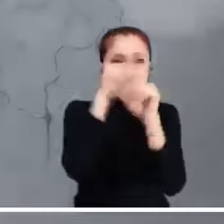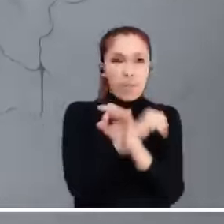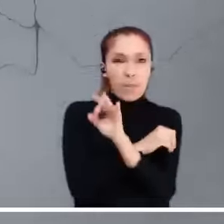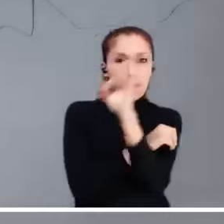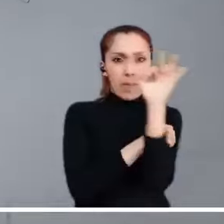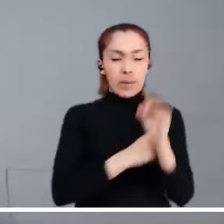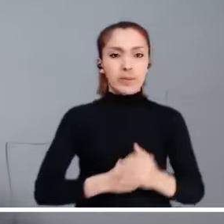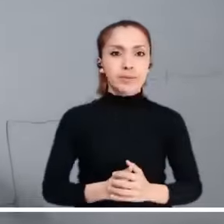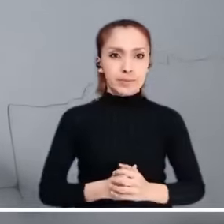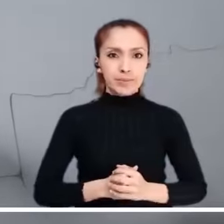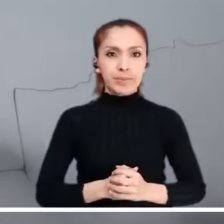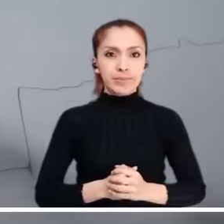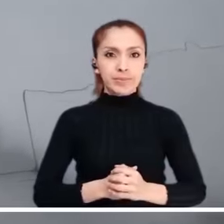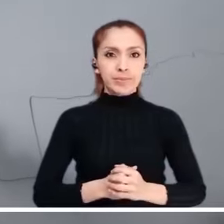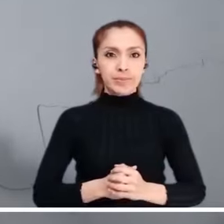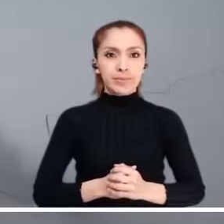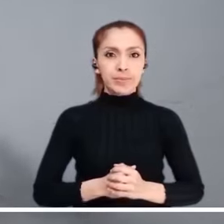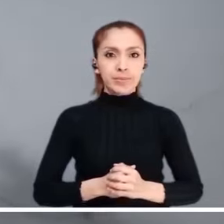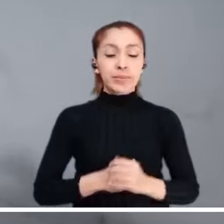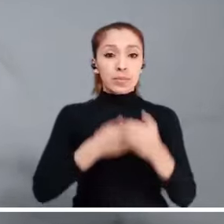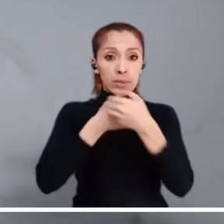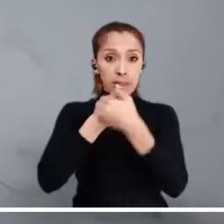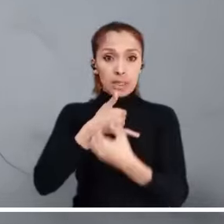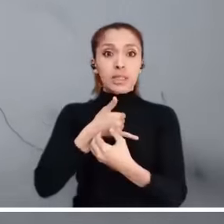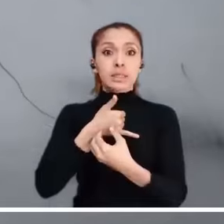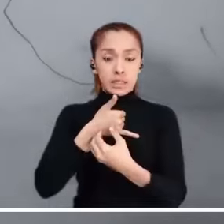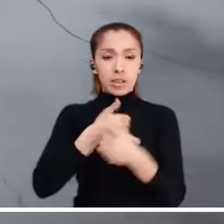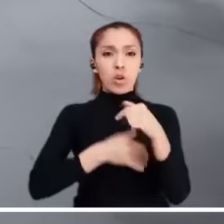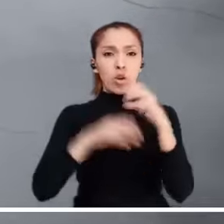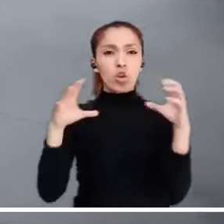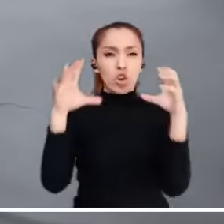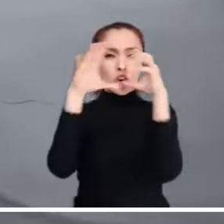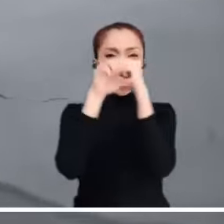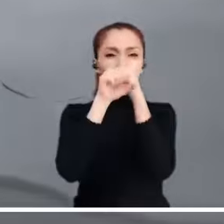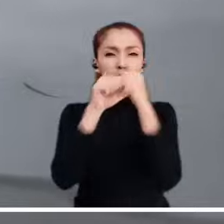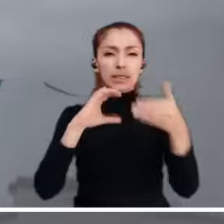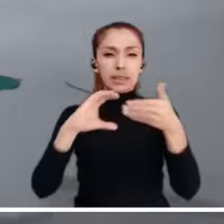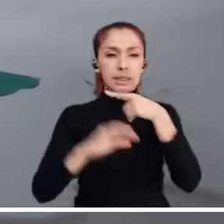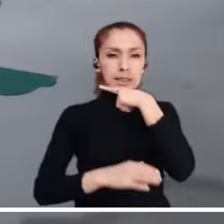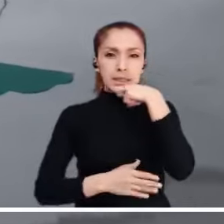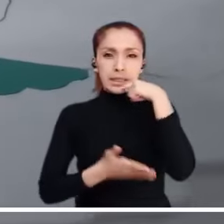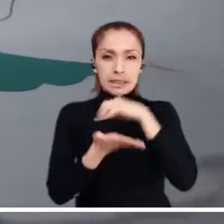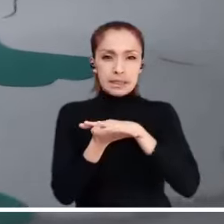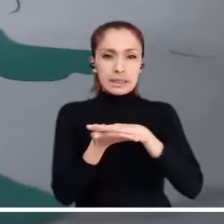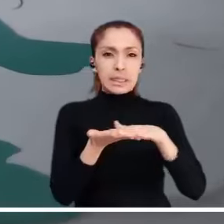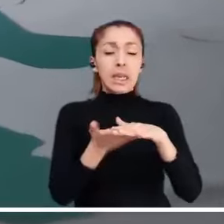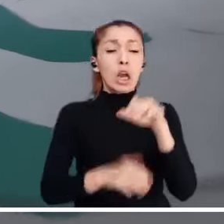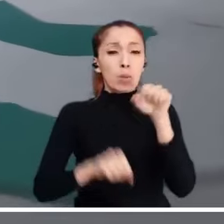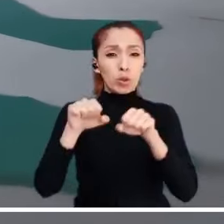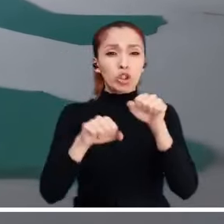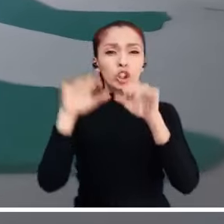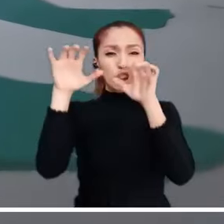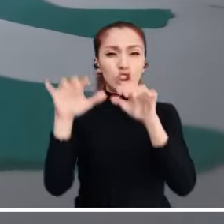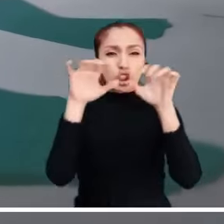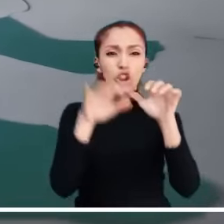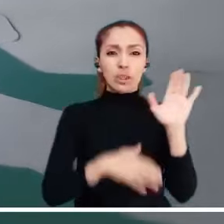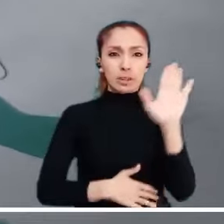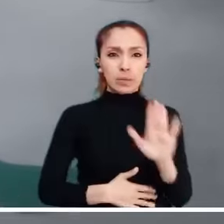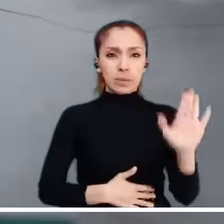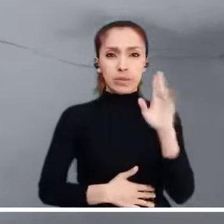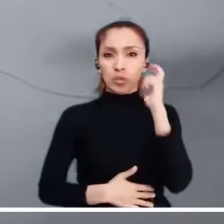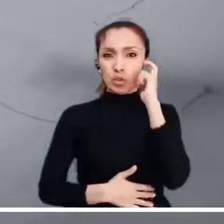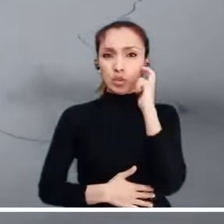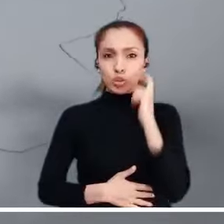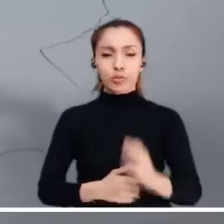madrugada. En el Pacífico nos preparamos para una noche seca, con algunas precipitaciones menores